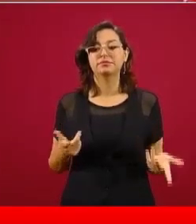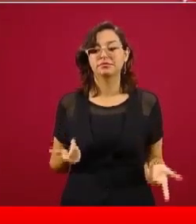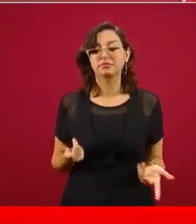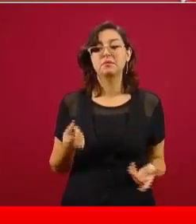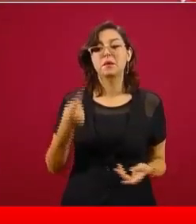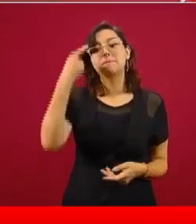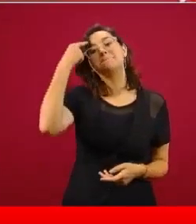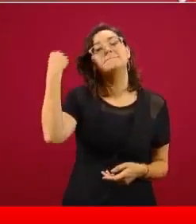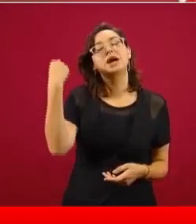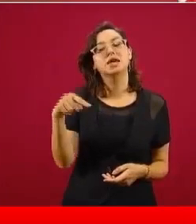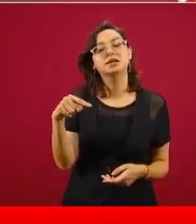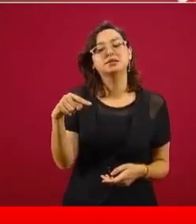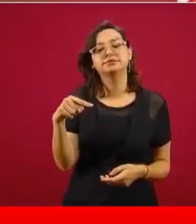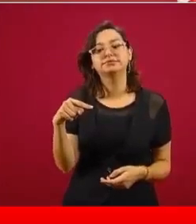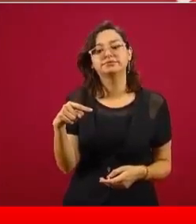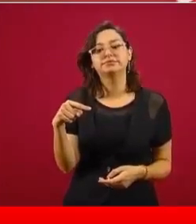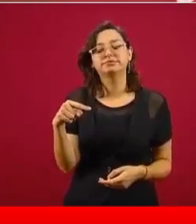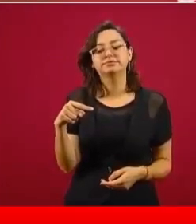proteger